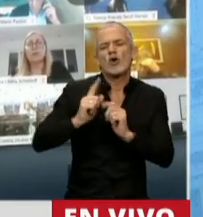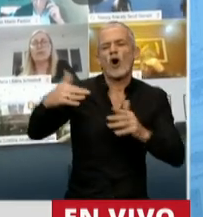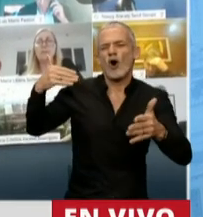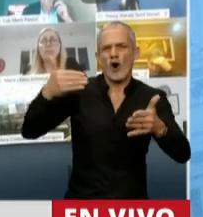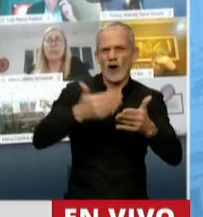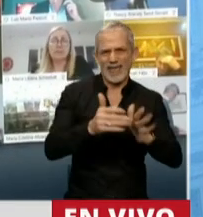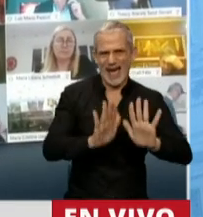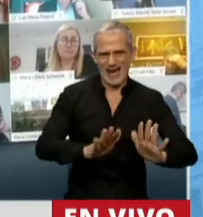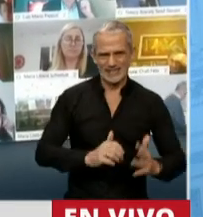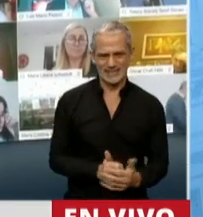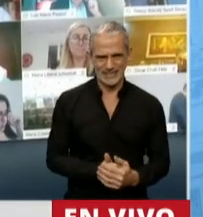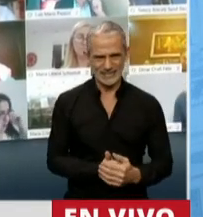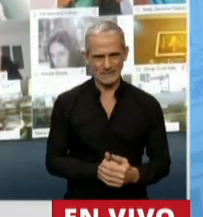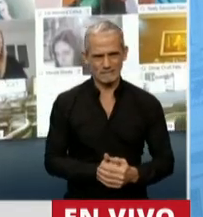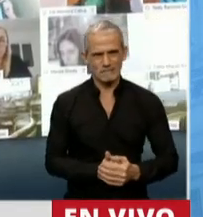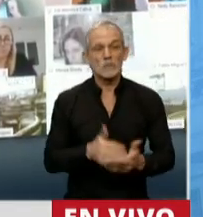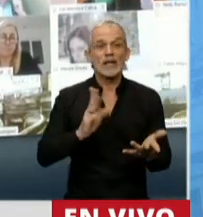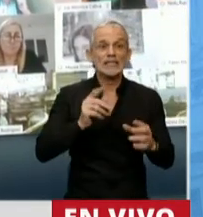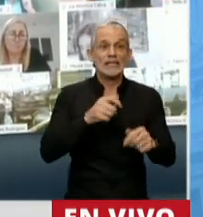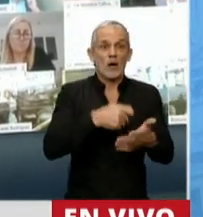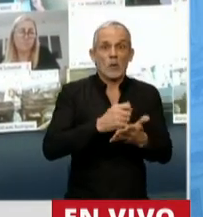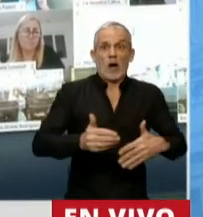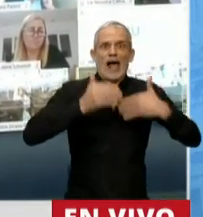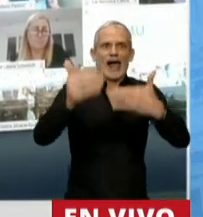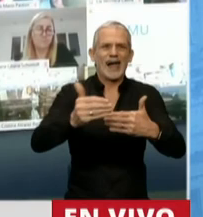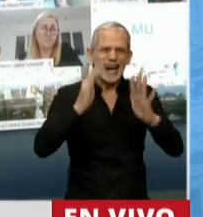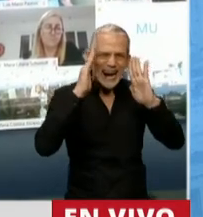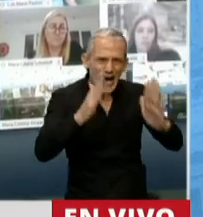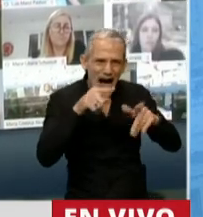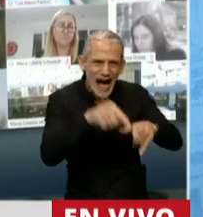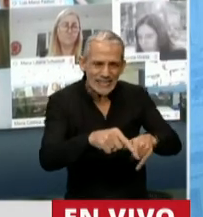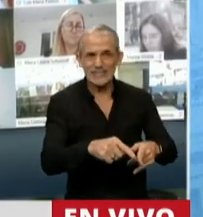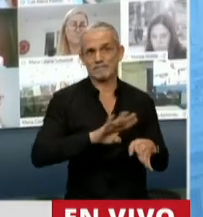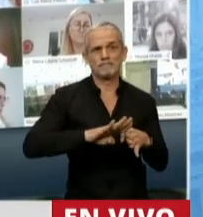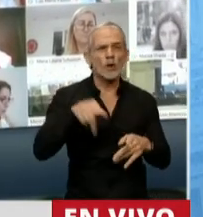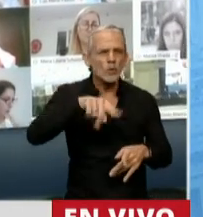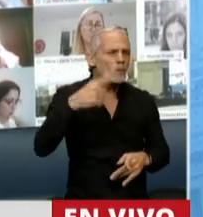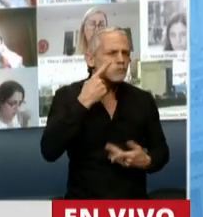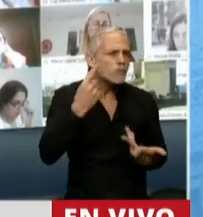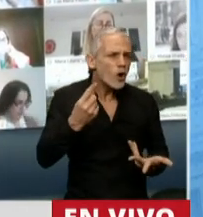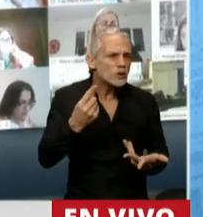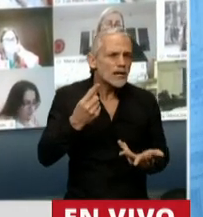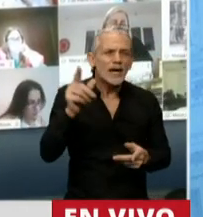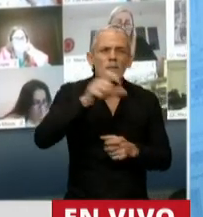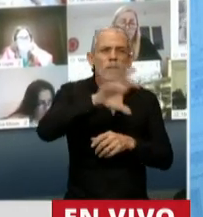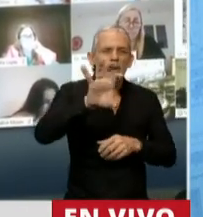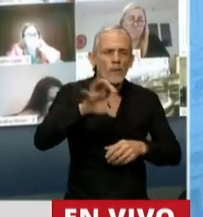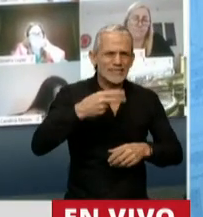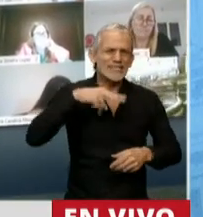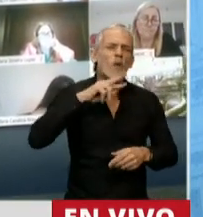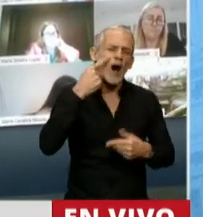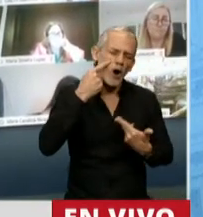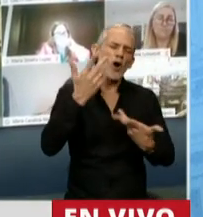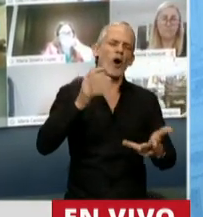No ha habido moratoria alguna que contemplara esta posibilidad. Usted conoce la provincia de San Juan y sabe